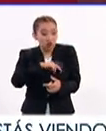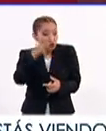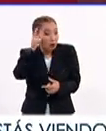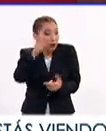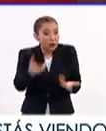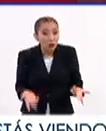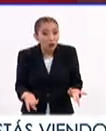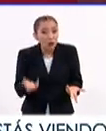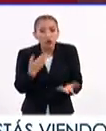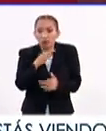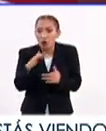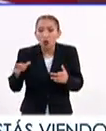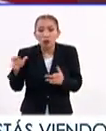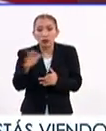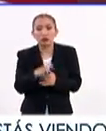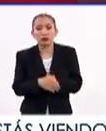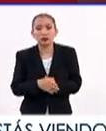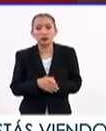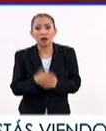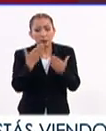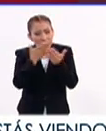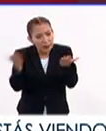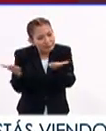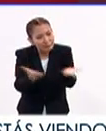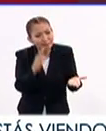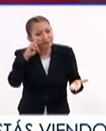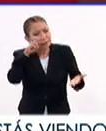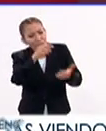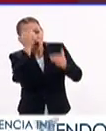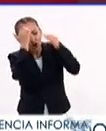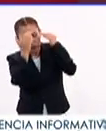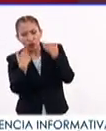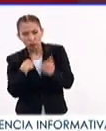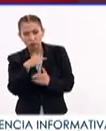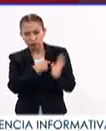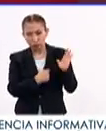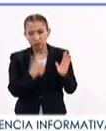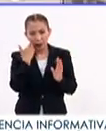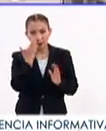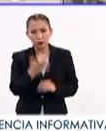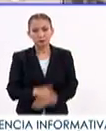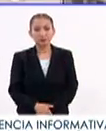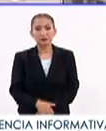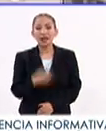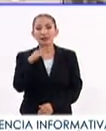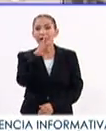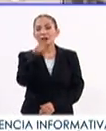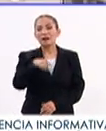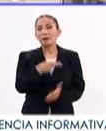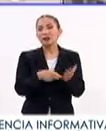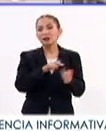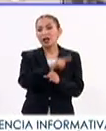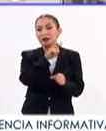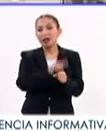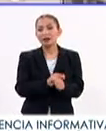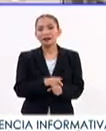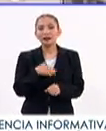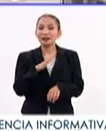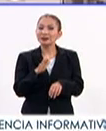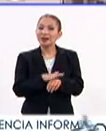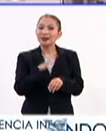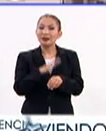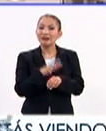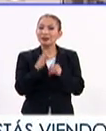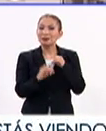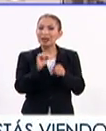todos a abrirla y en eso estamos comprometidos. Es el reporte desde Palacio Nacional que